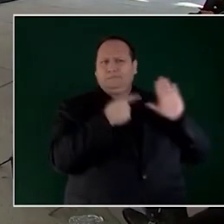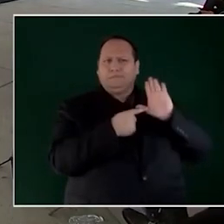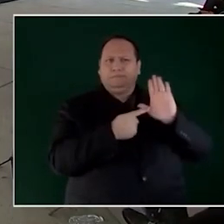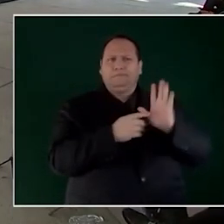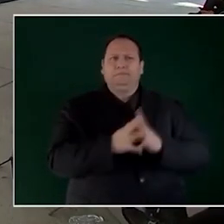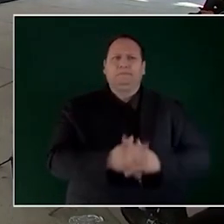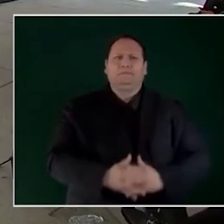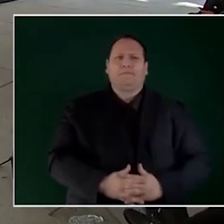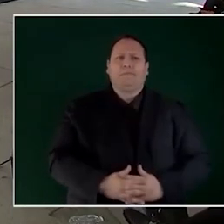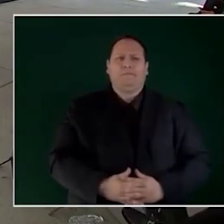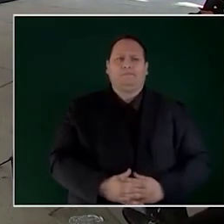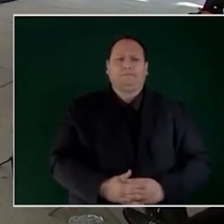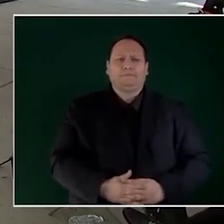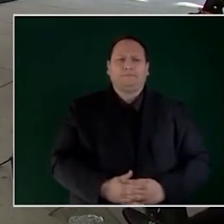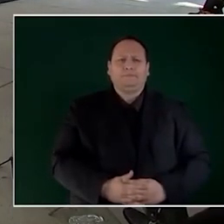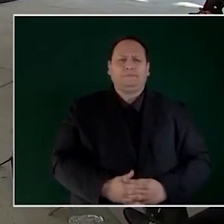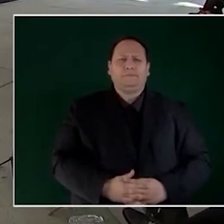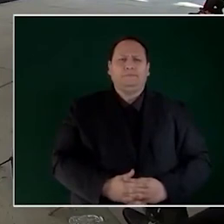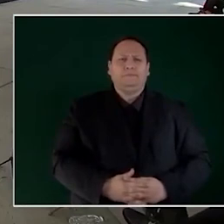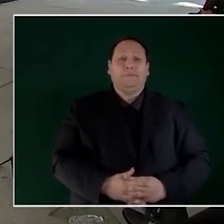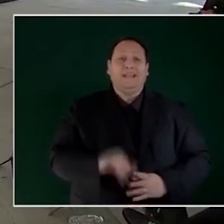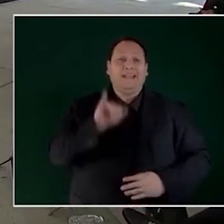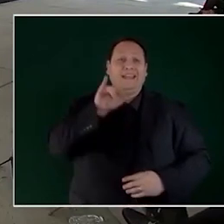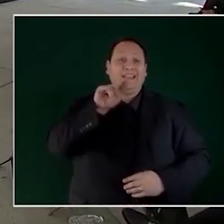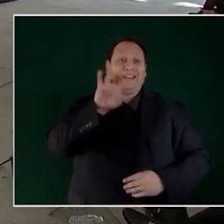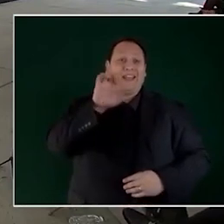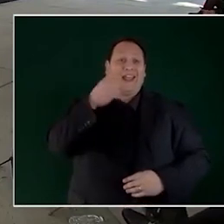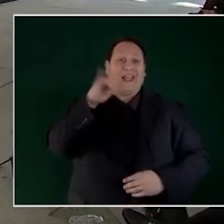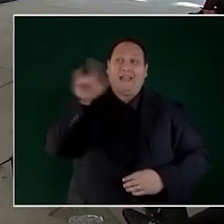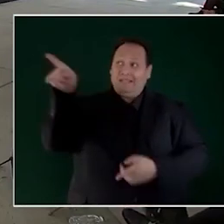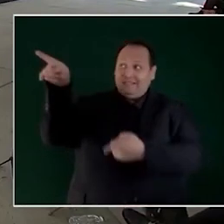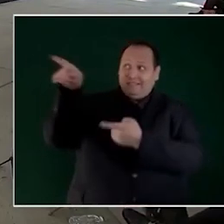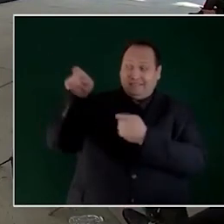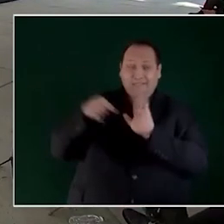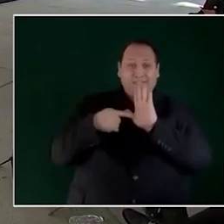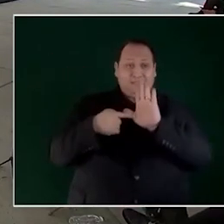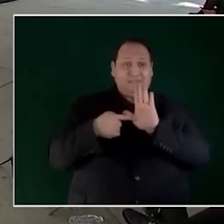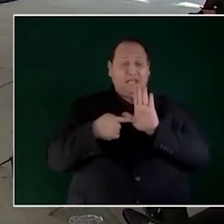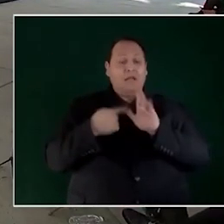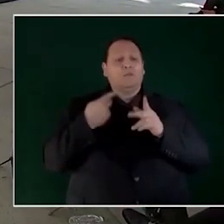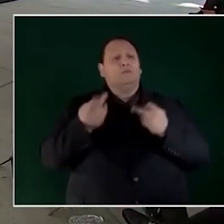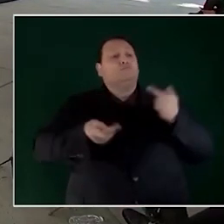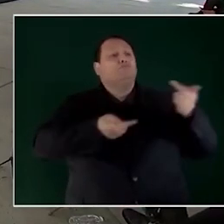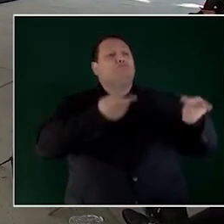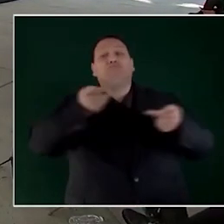Este no encuentra el Inegi. Es el Inegi, mire. Le preguntan a la gente. Sí.